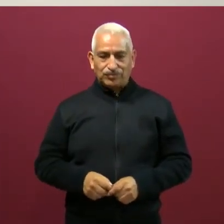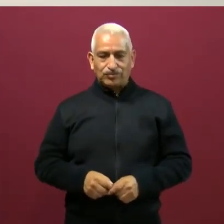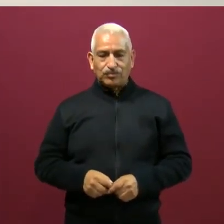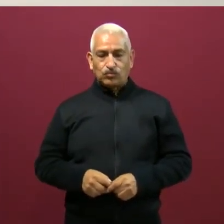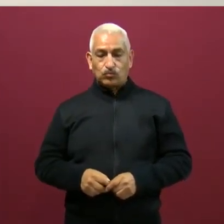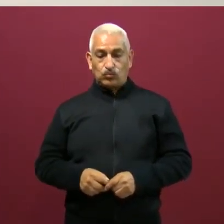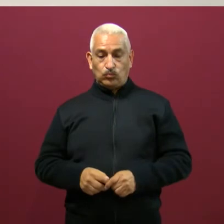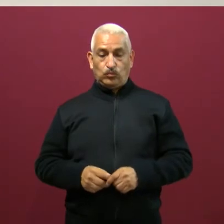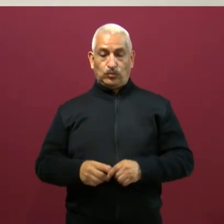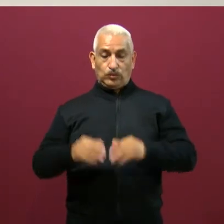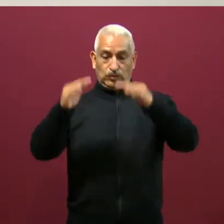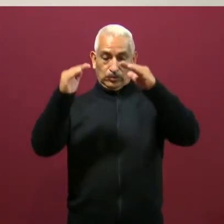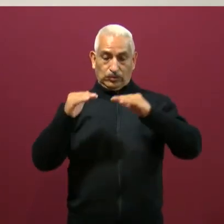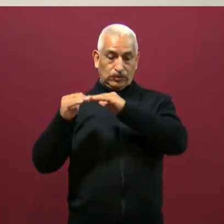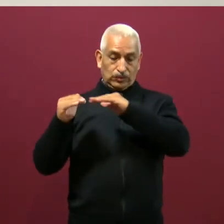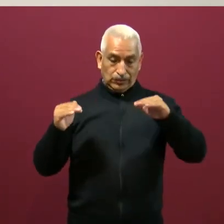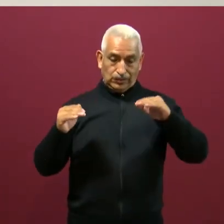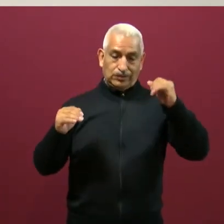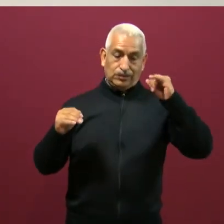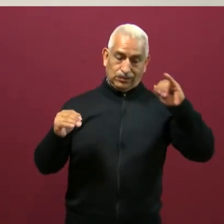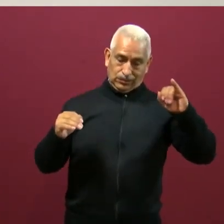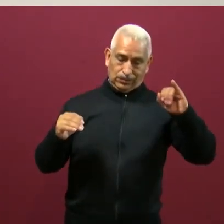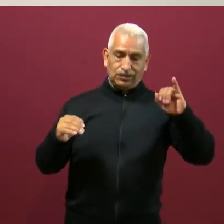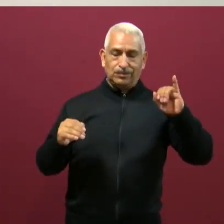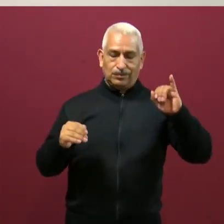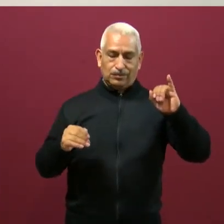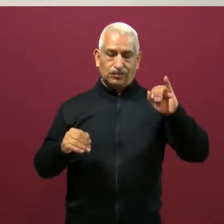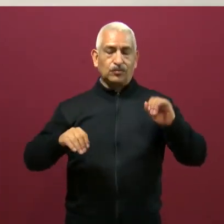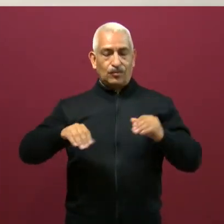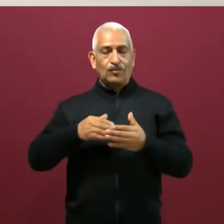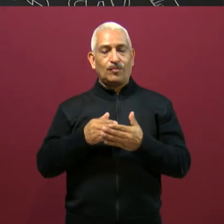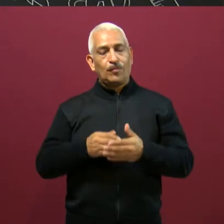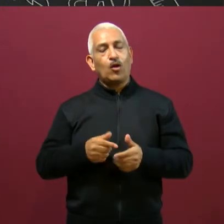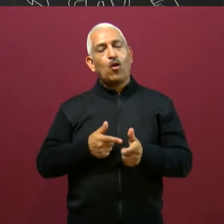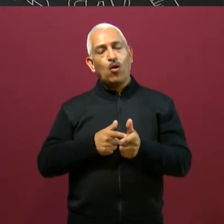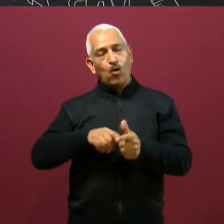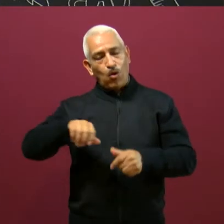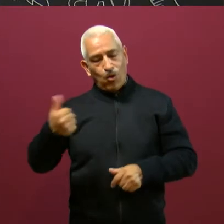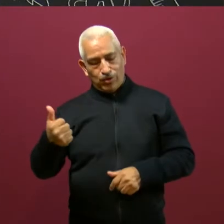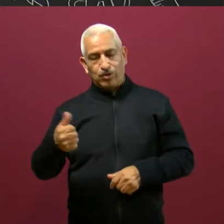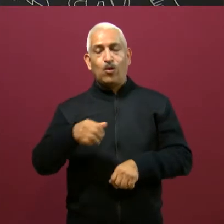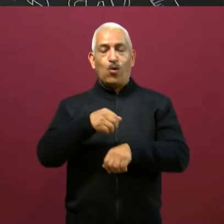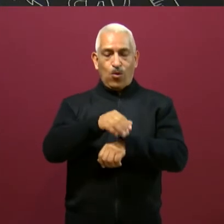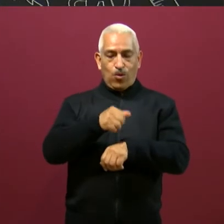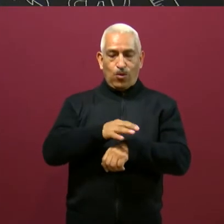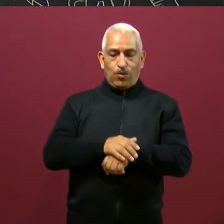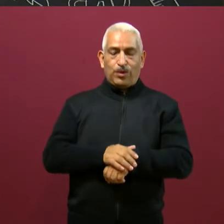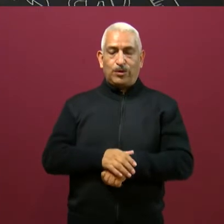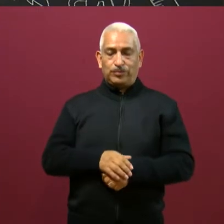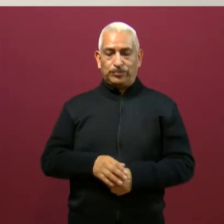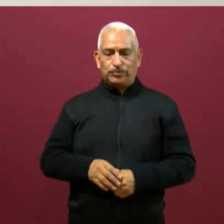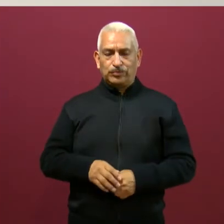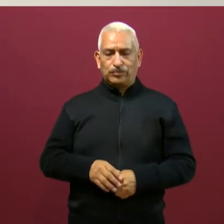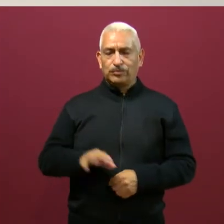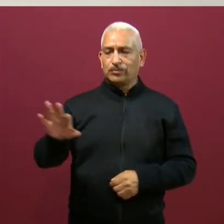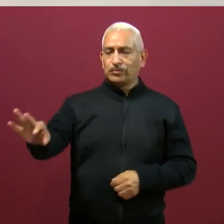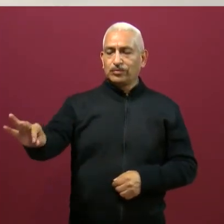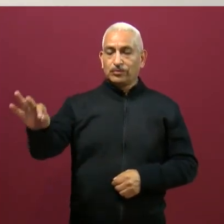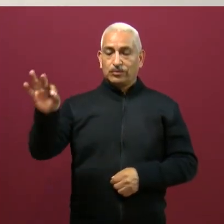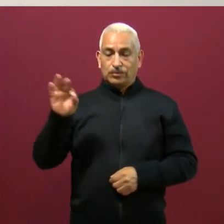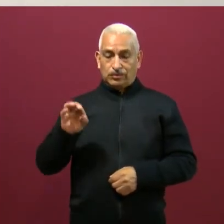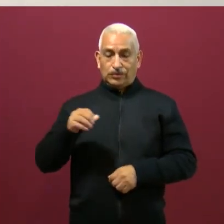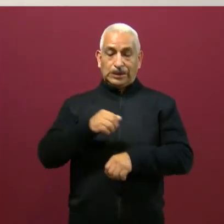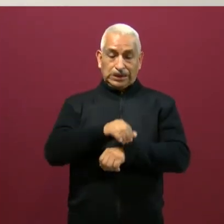izquierdo. Ahora vamos a colocar el número cinco.